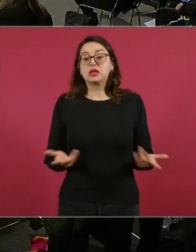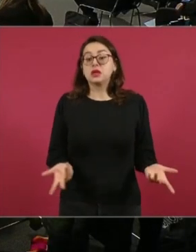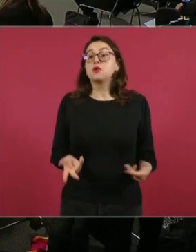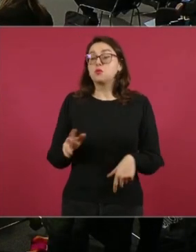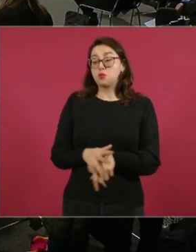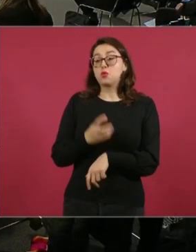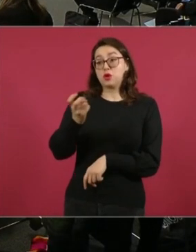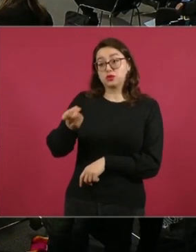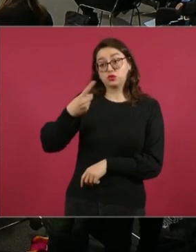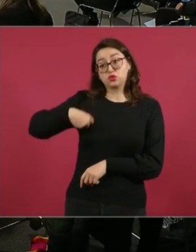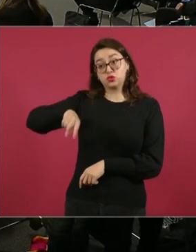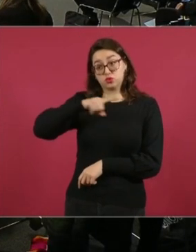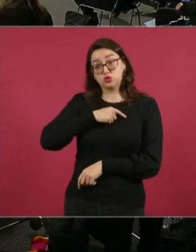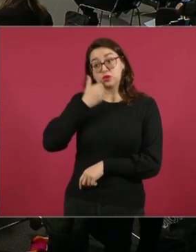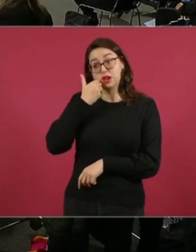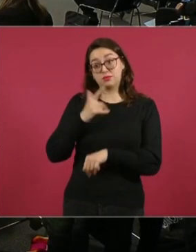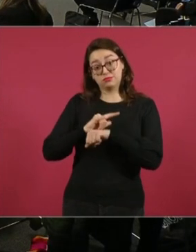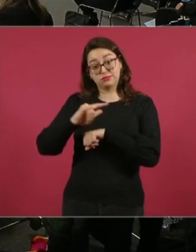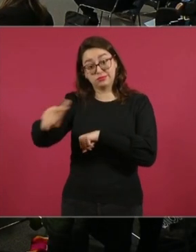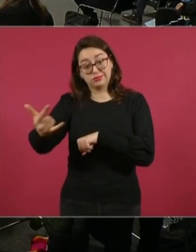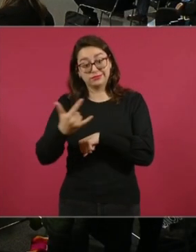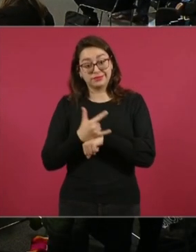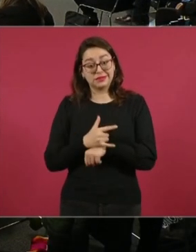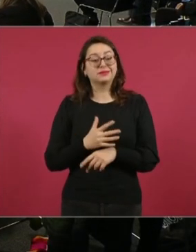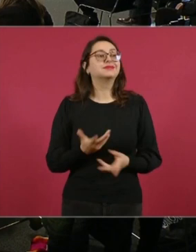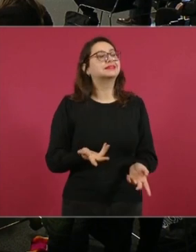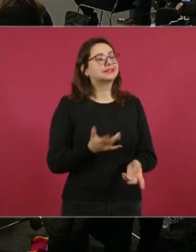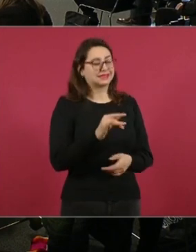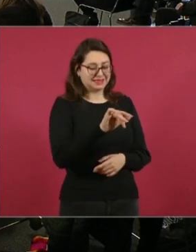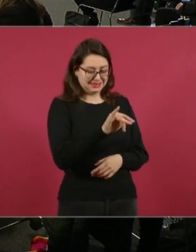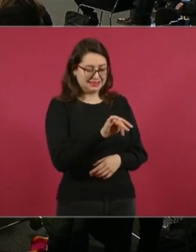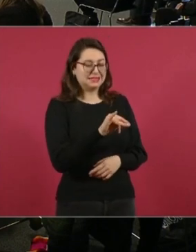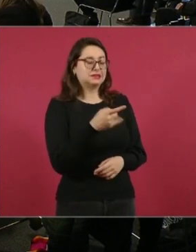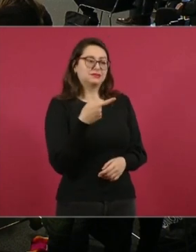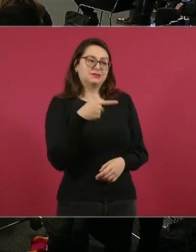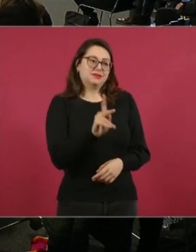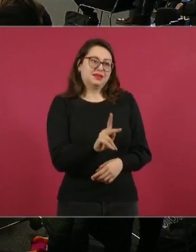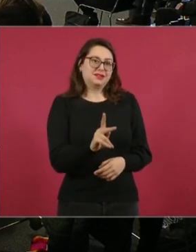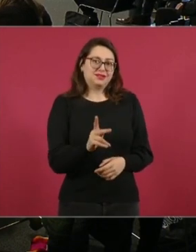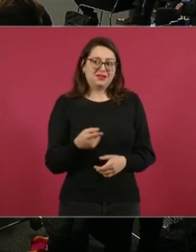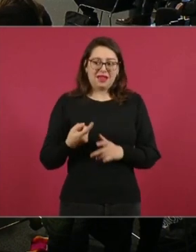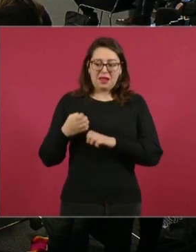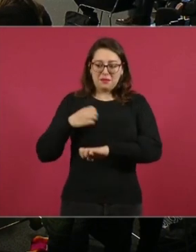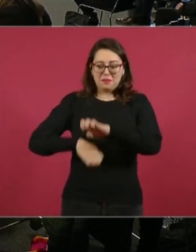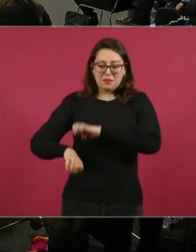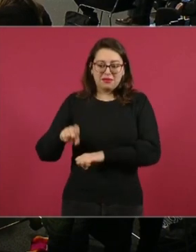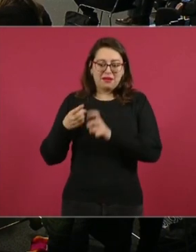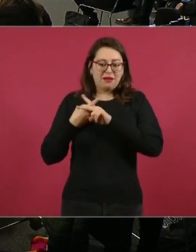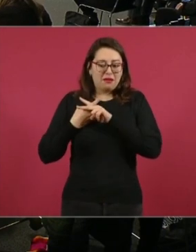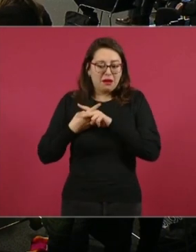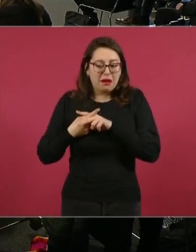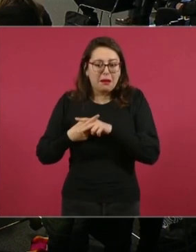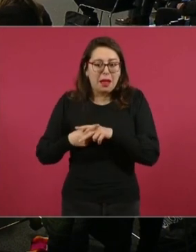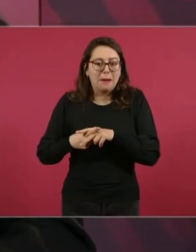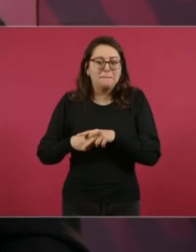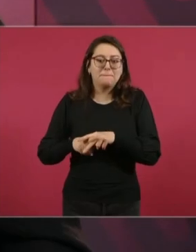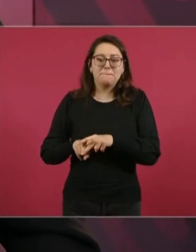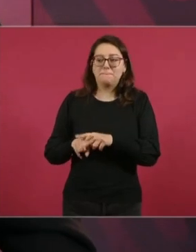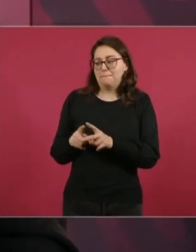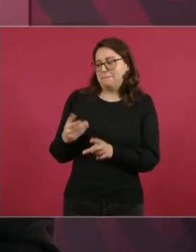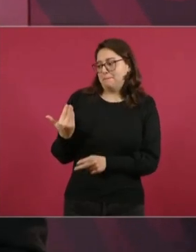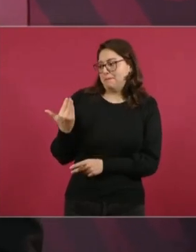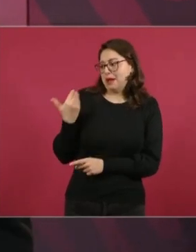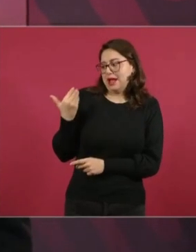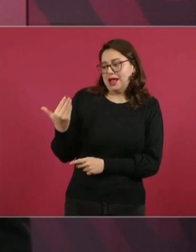viceversa. Lo pasa es que no tenemos todavía todos los aviones. Estamos haciendo